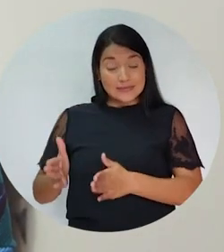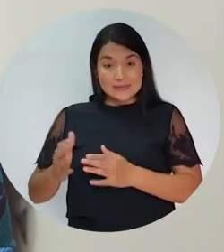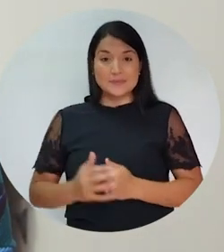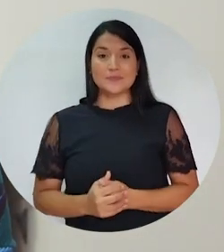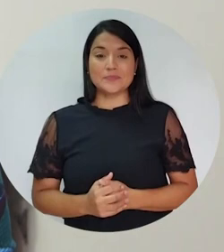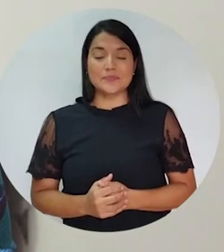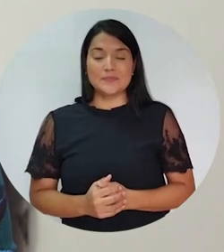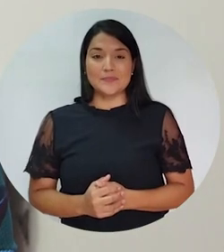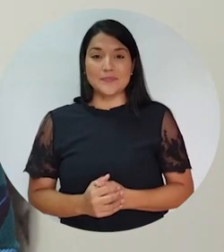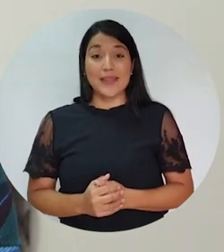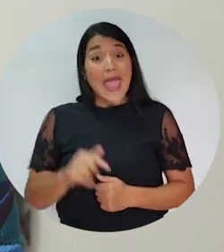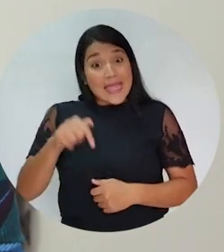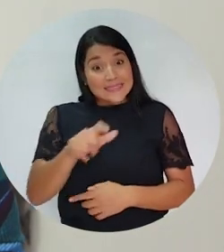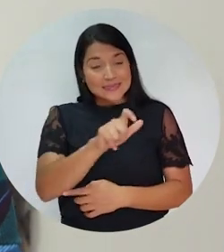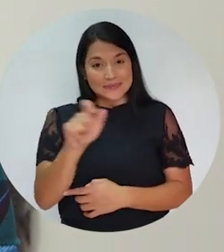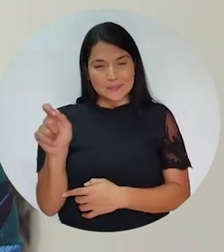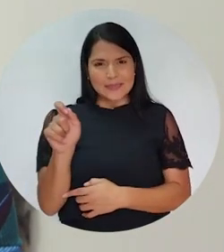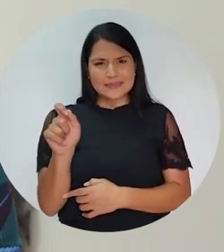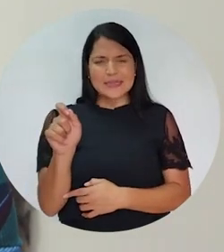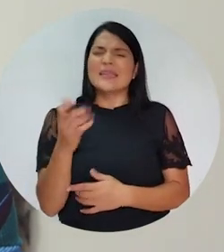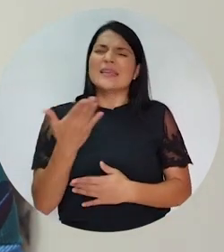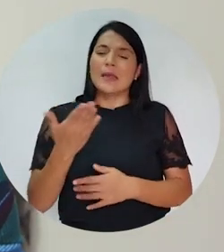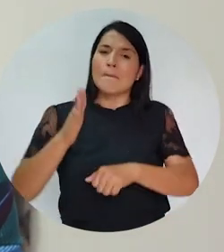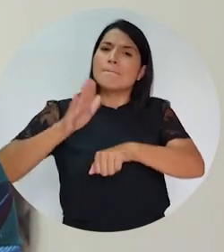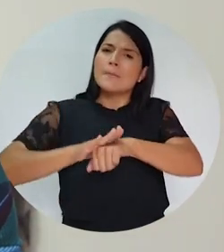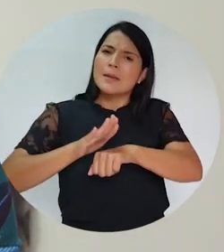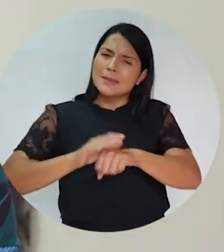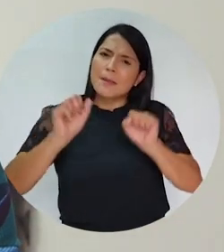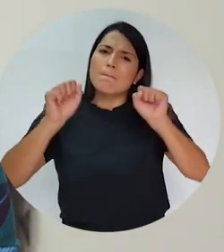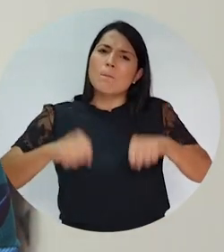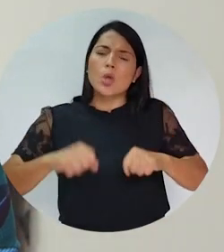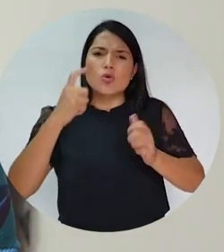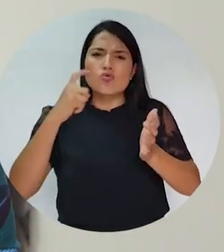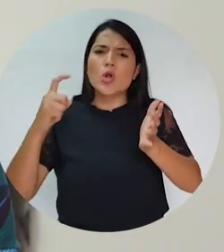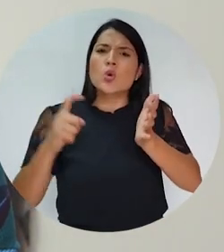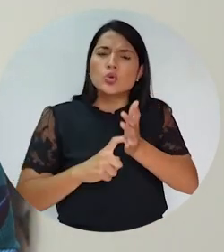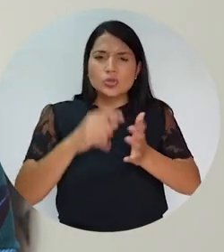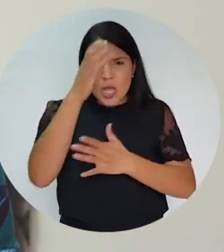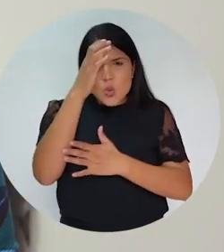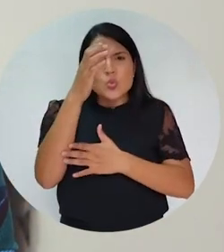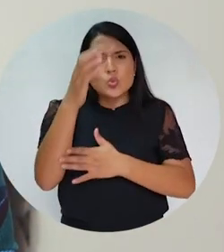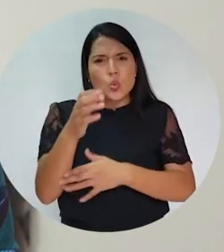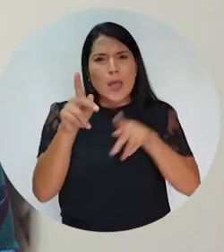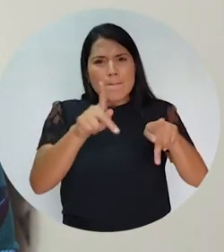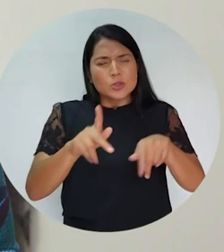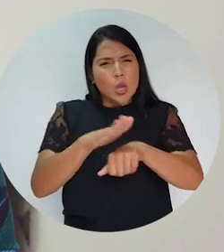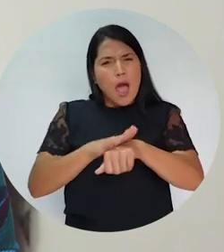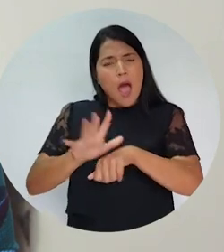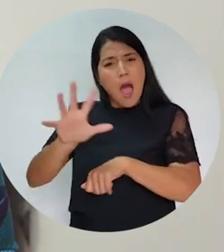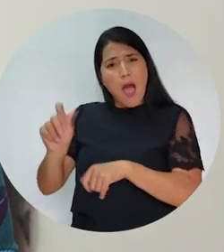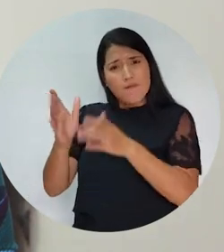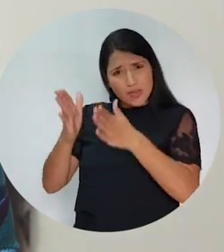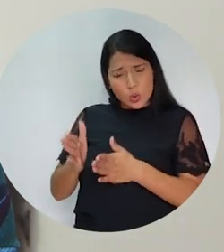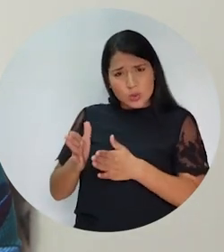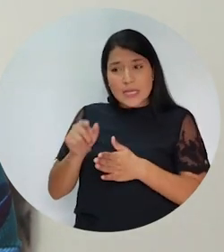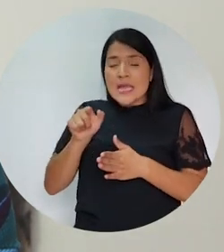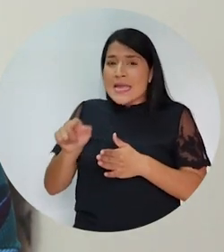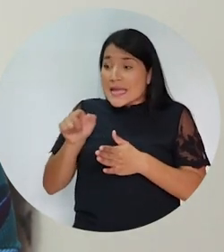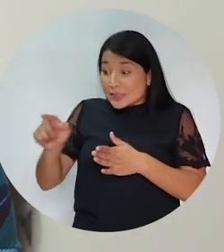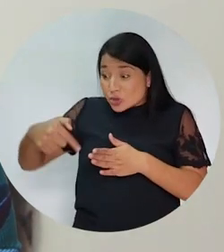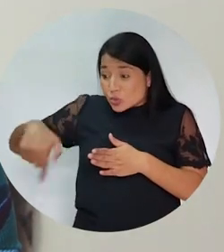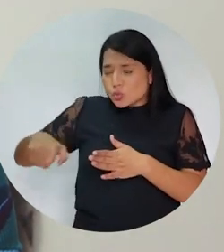Afrodescendientes. Este mes nos permite el reconocimiento de la cultura afrocostarricense,